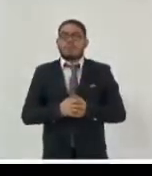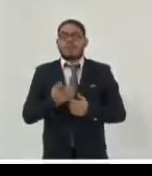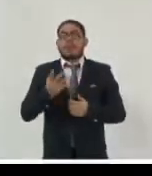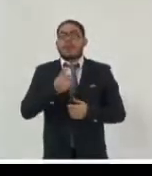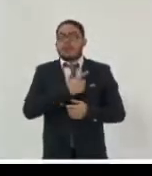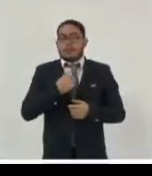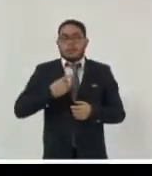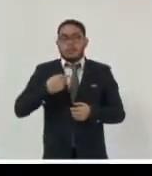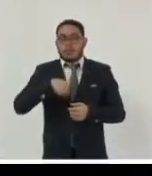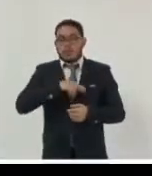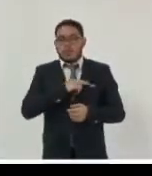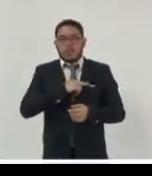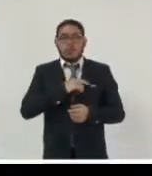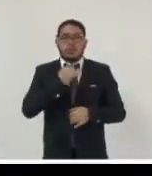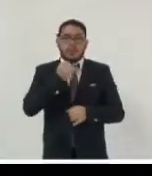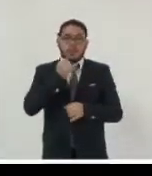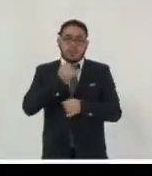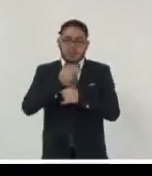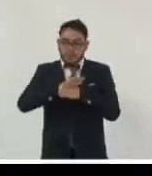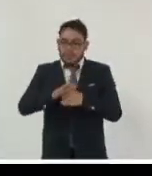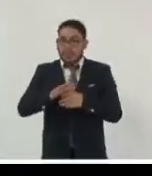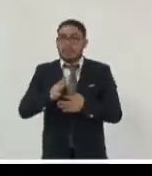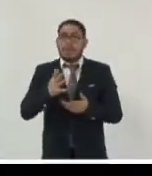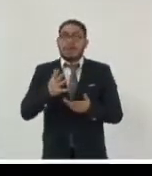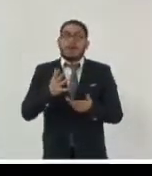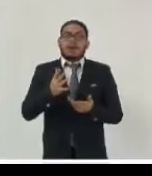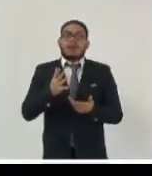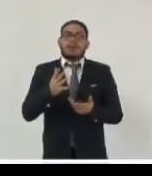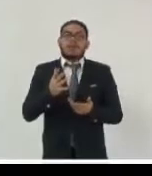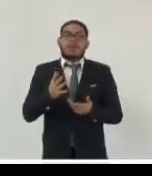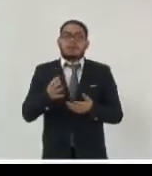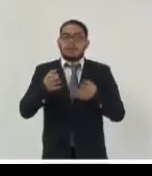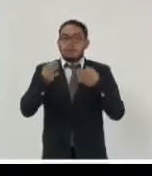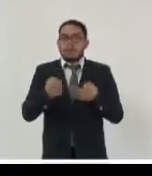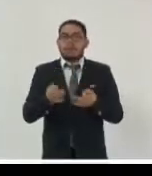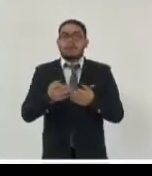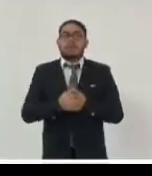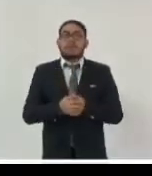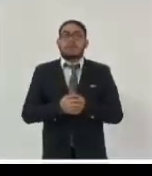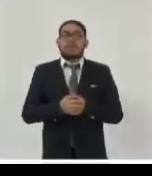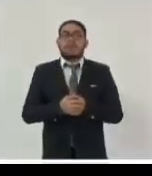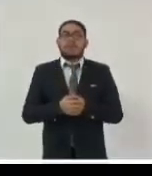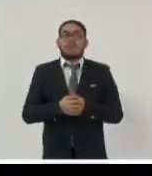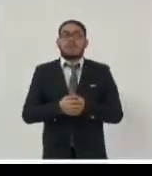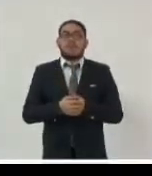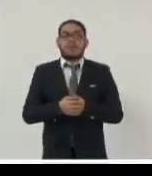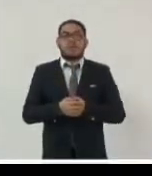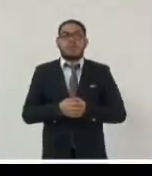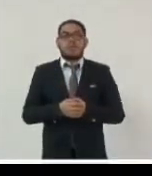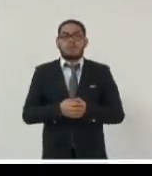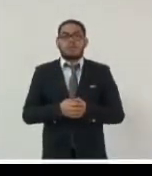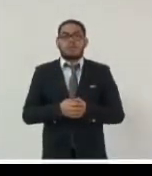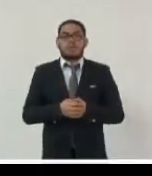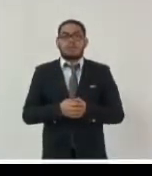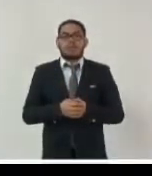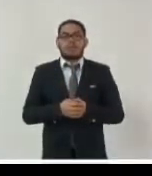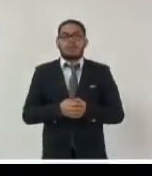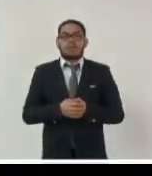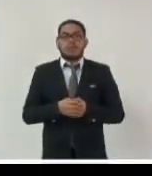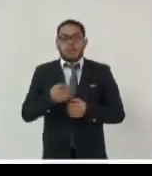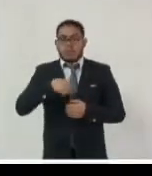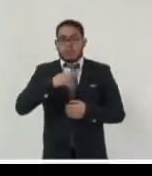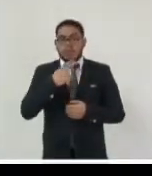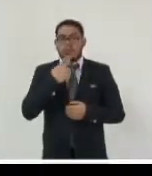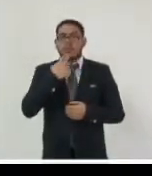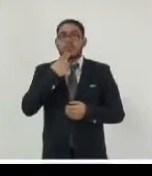de documentos esa es una pregunta hay experiencias de distinto tipo conservamos todos los